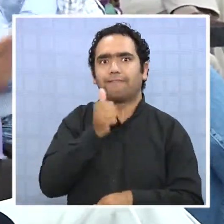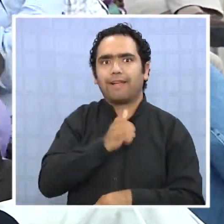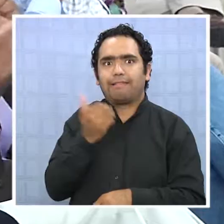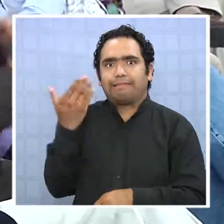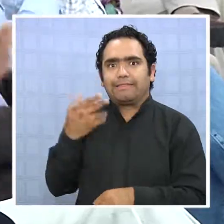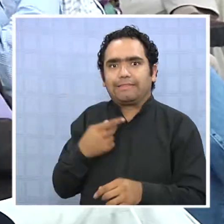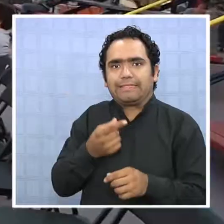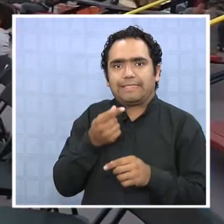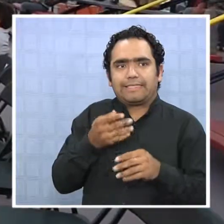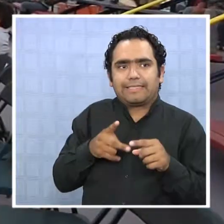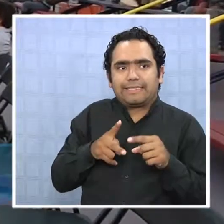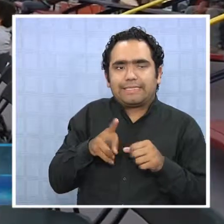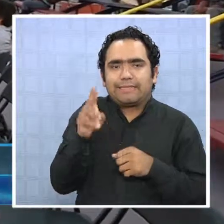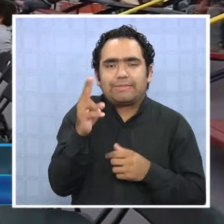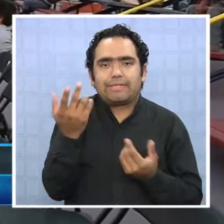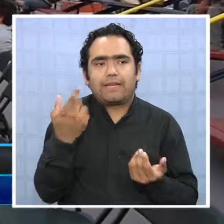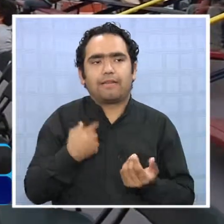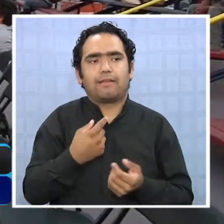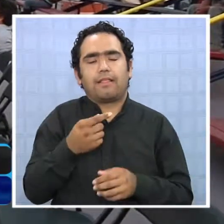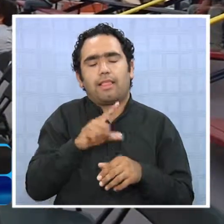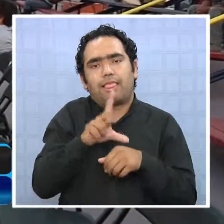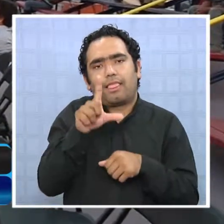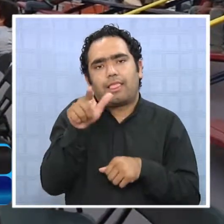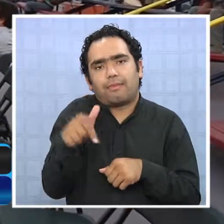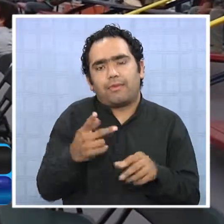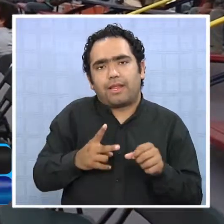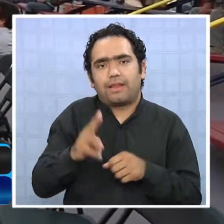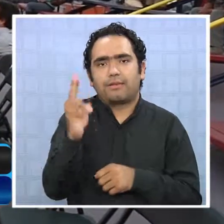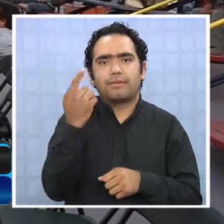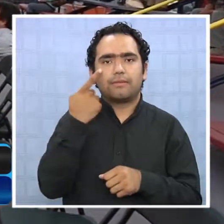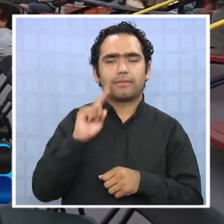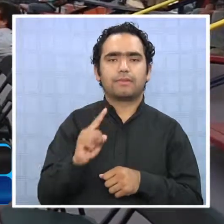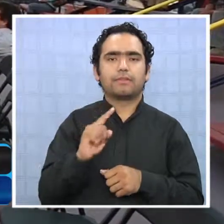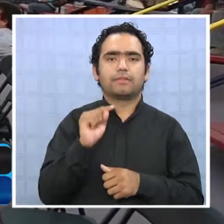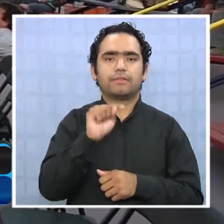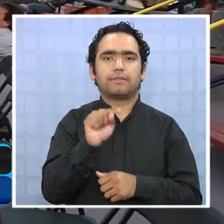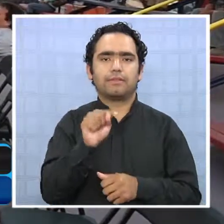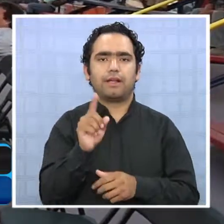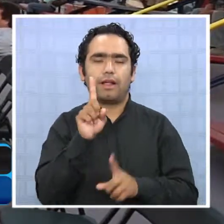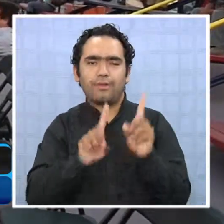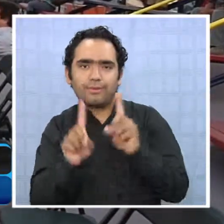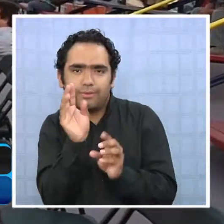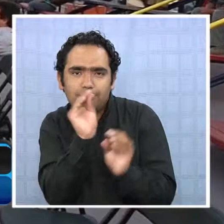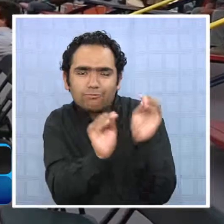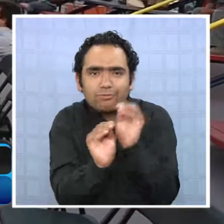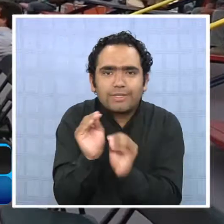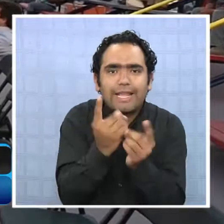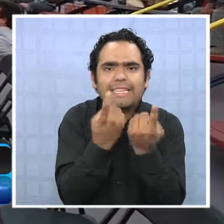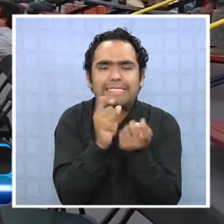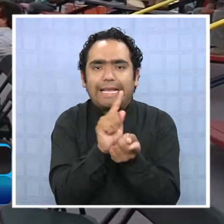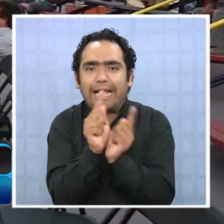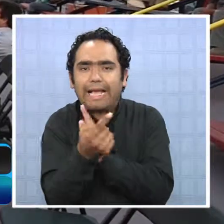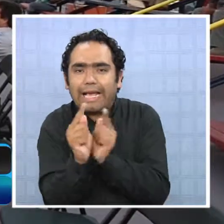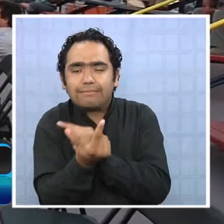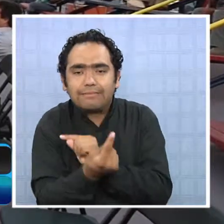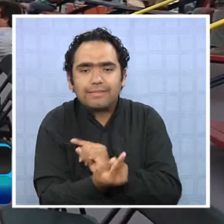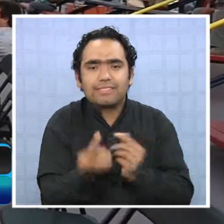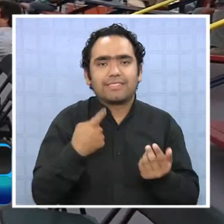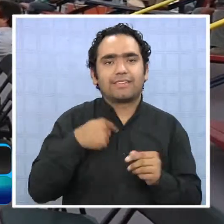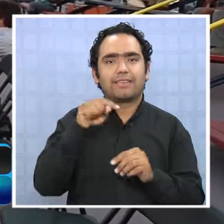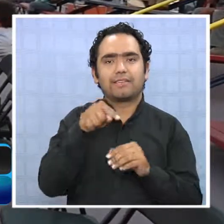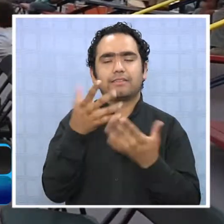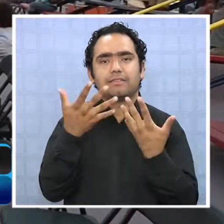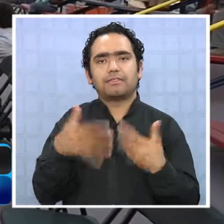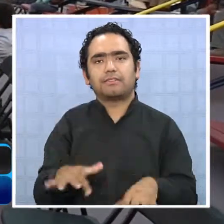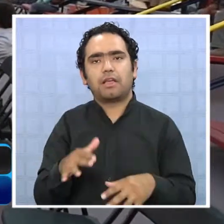inaugurarla, la verdad que nos demoraba un poco en inaugurar, pero también habían algunos detalles que era necesario corregirlo, y